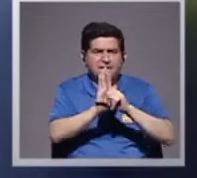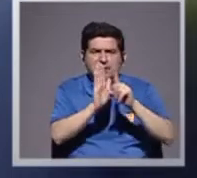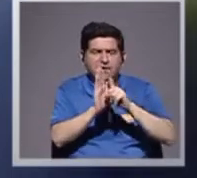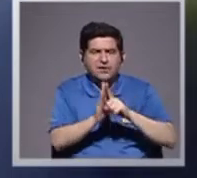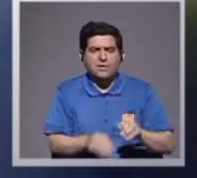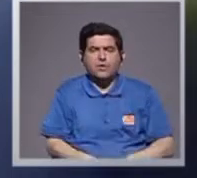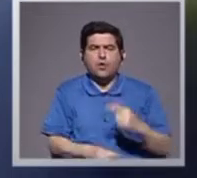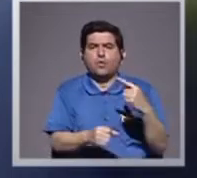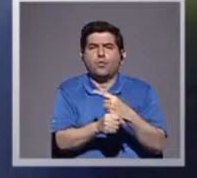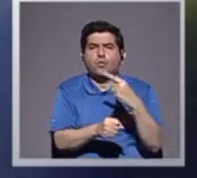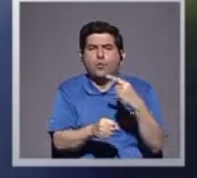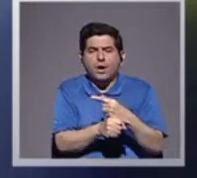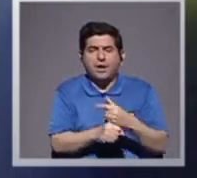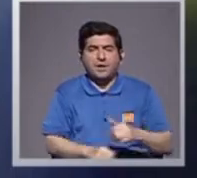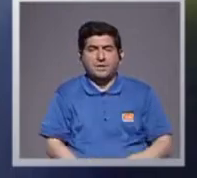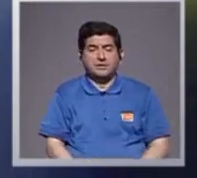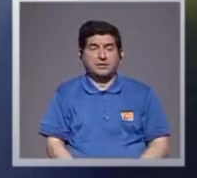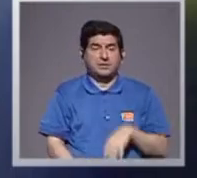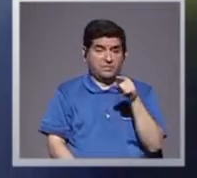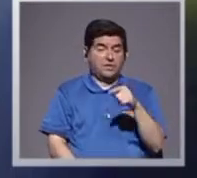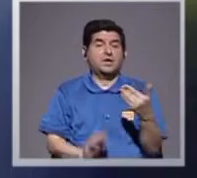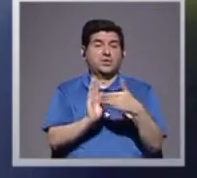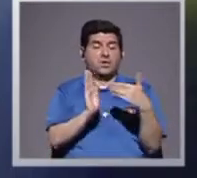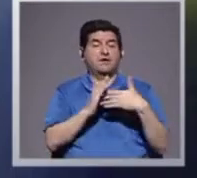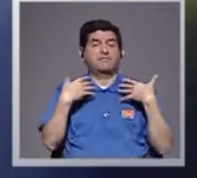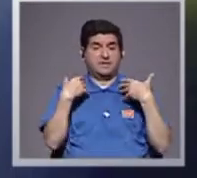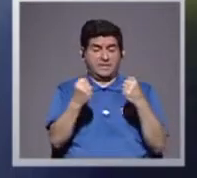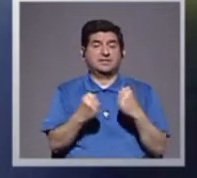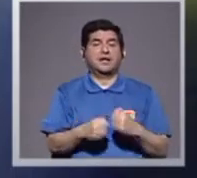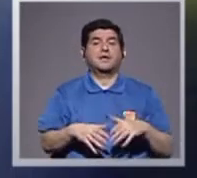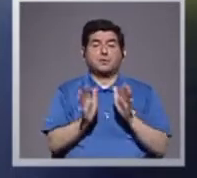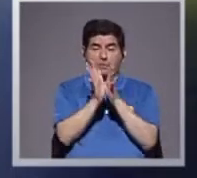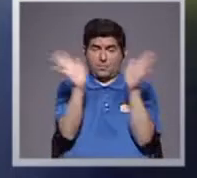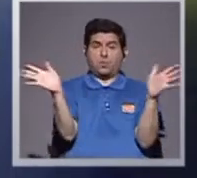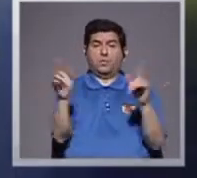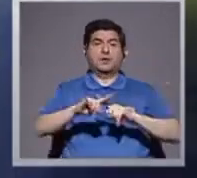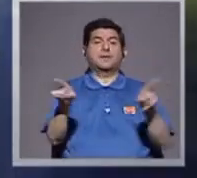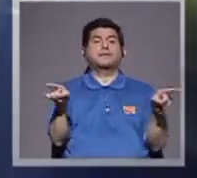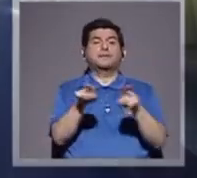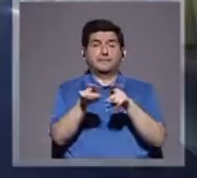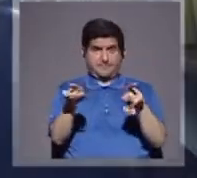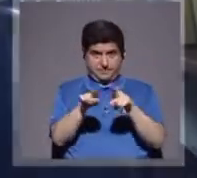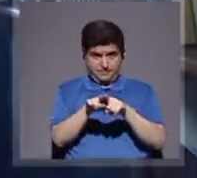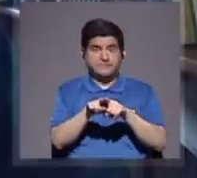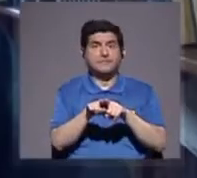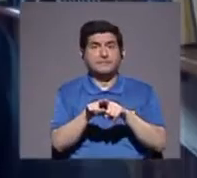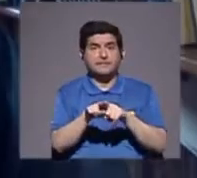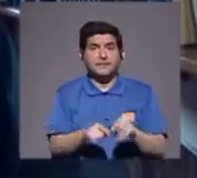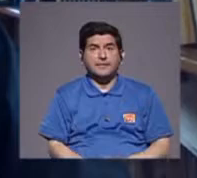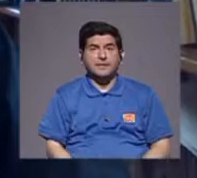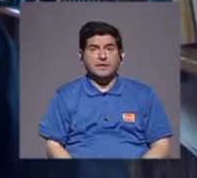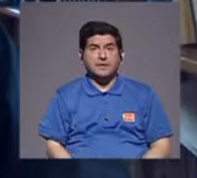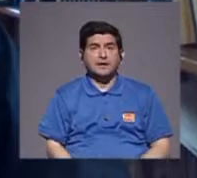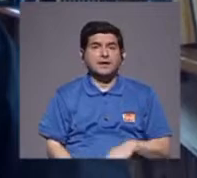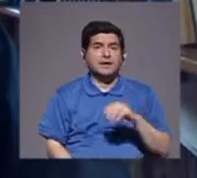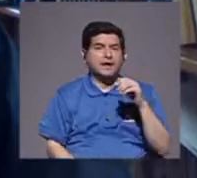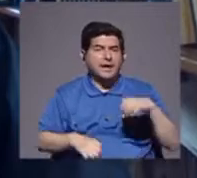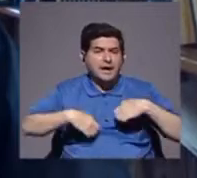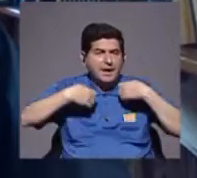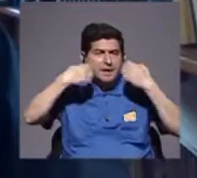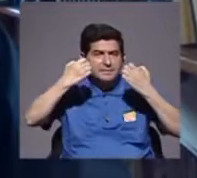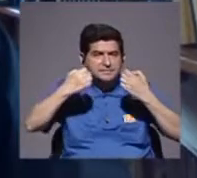que tenían un daño sobre la salud pública, pero además había una